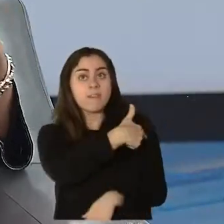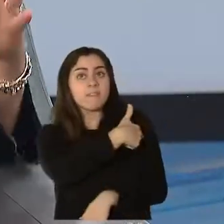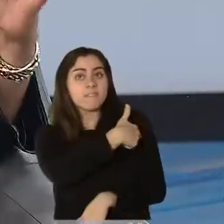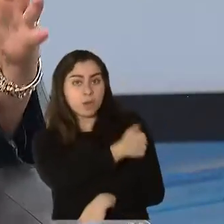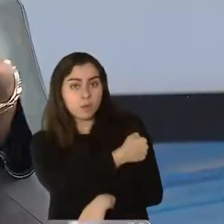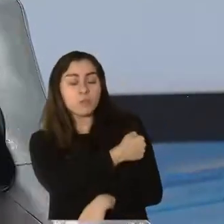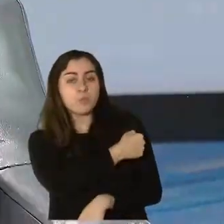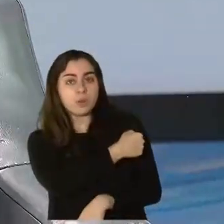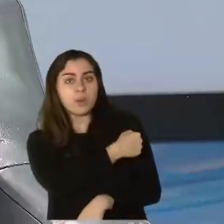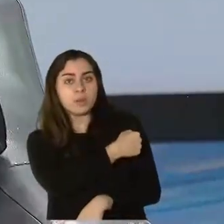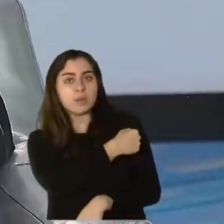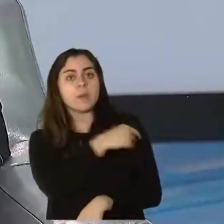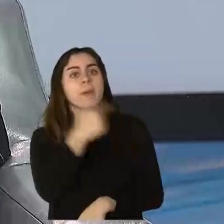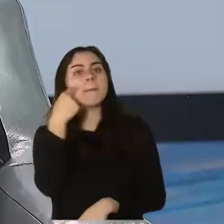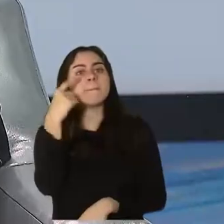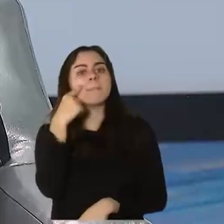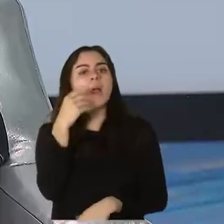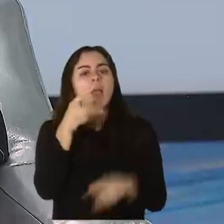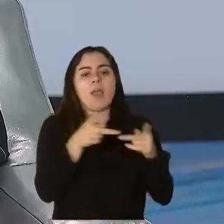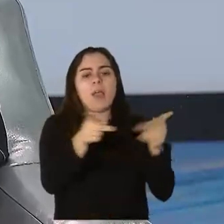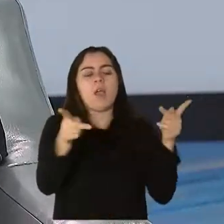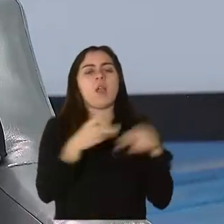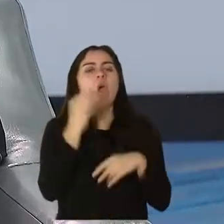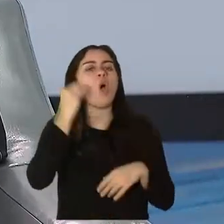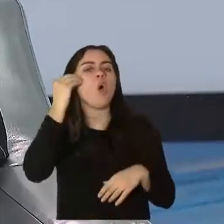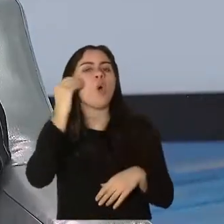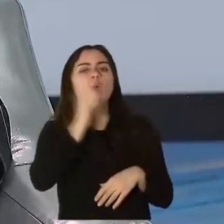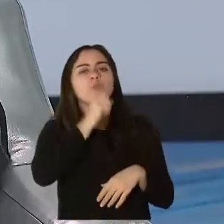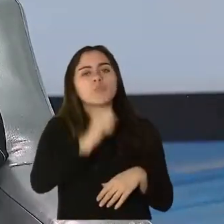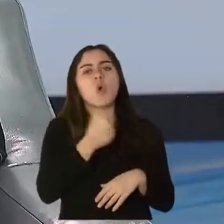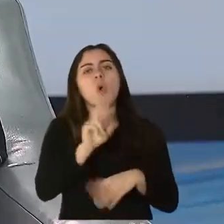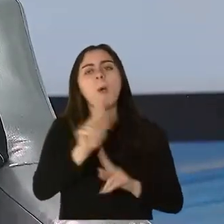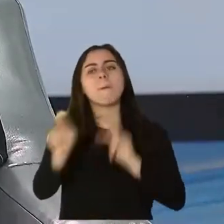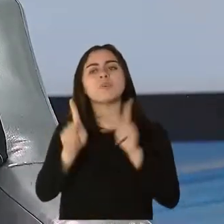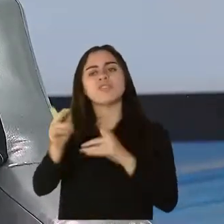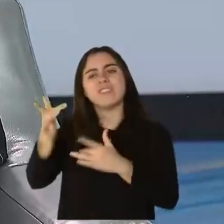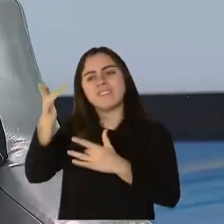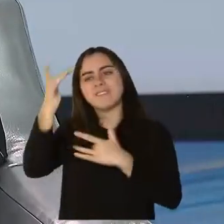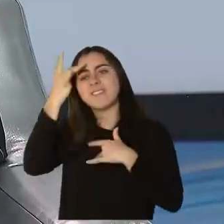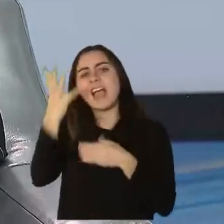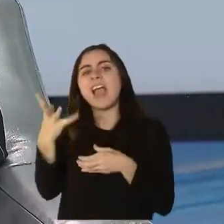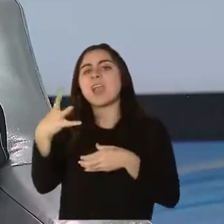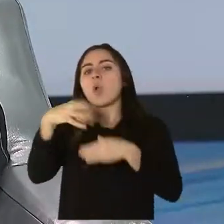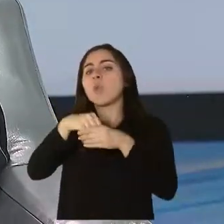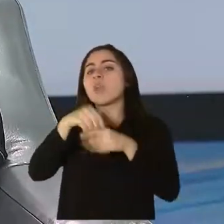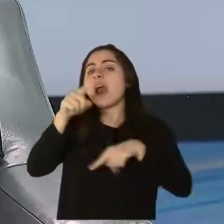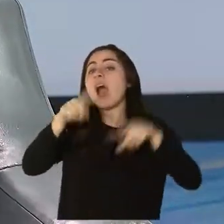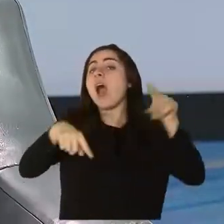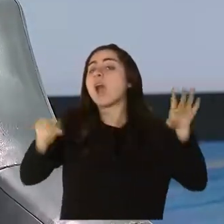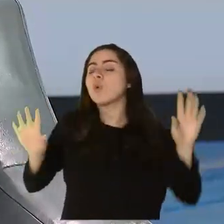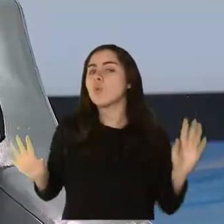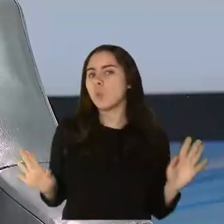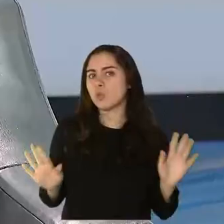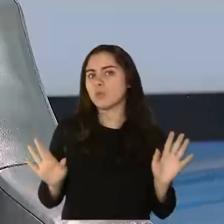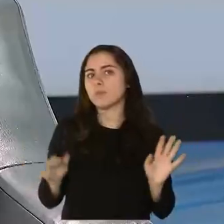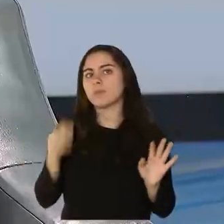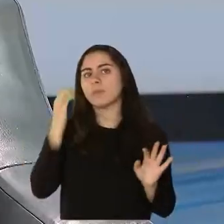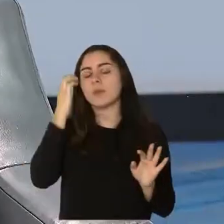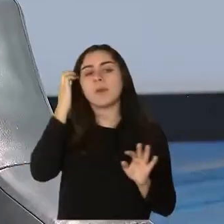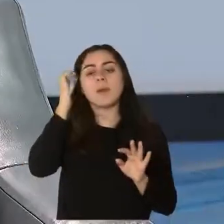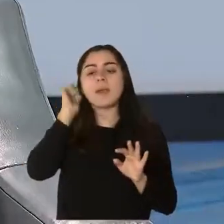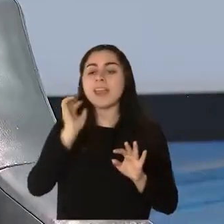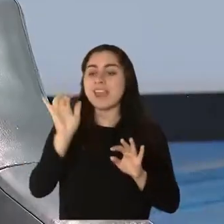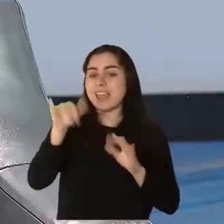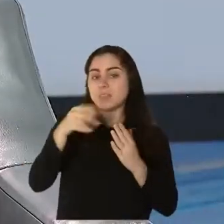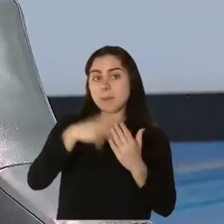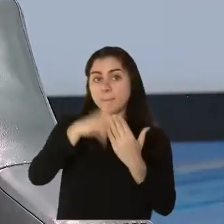facilidades de cuido a largo plazo incluía algunas égidas. Sin embargo, dentro de ese programa